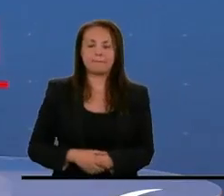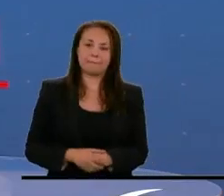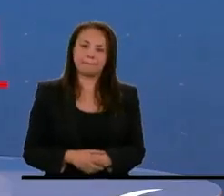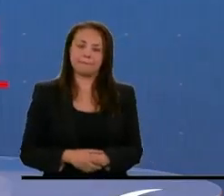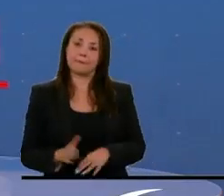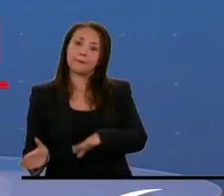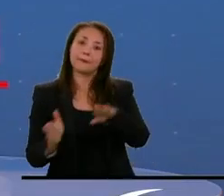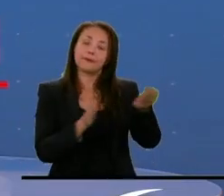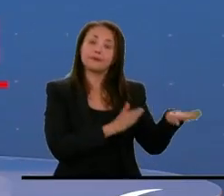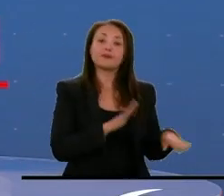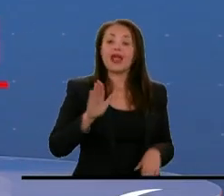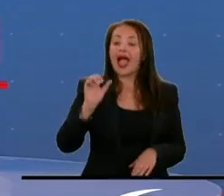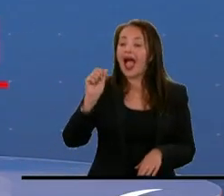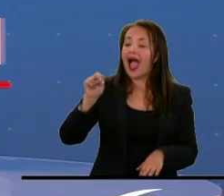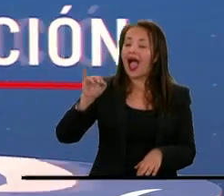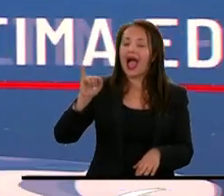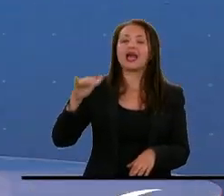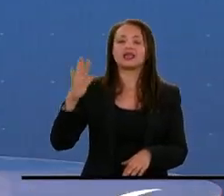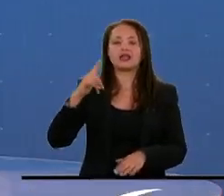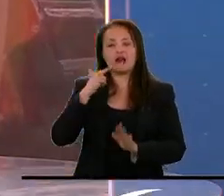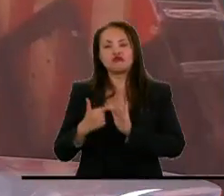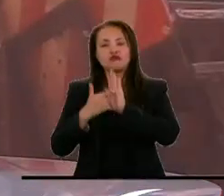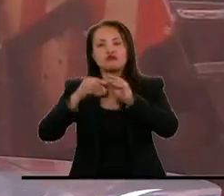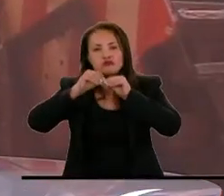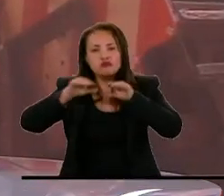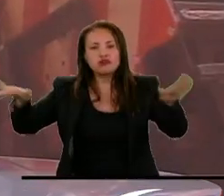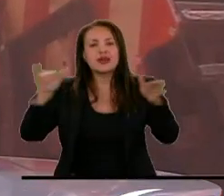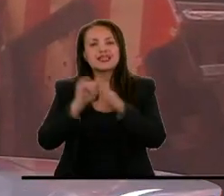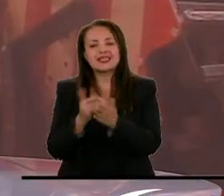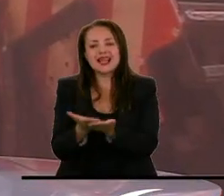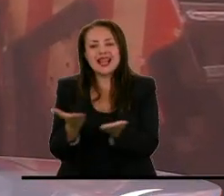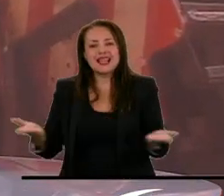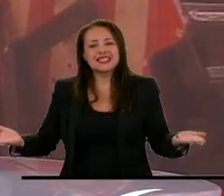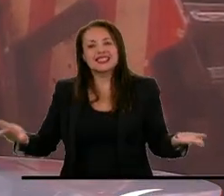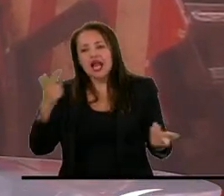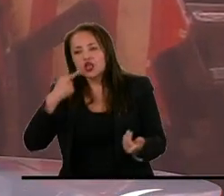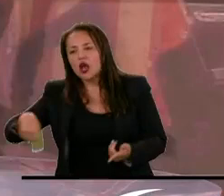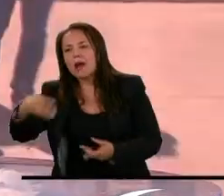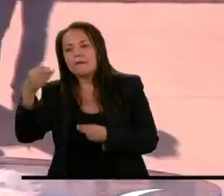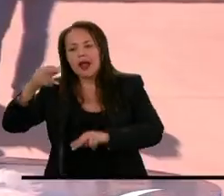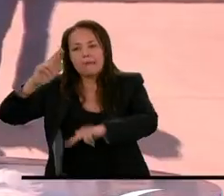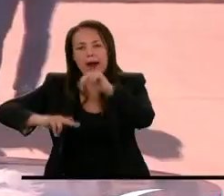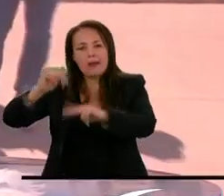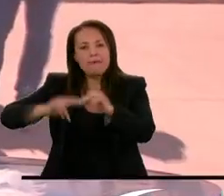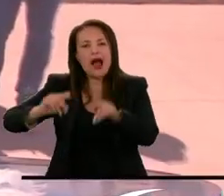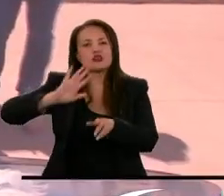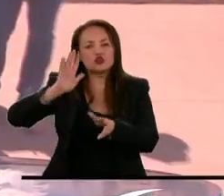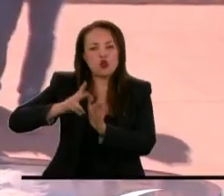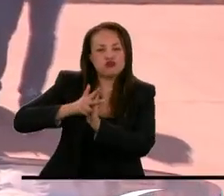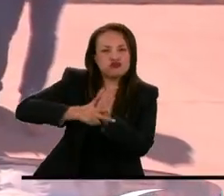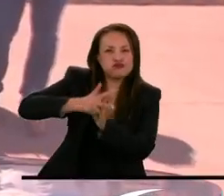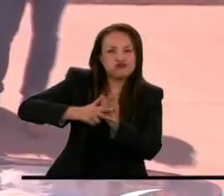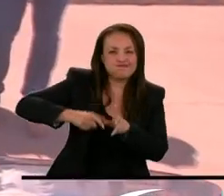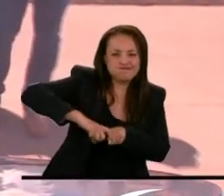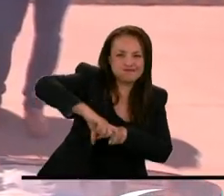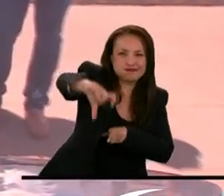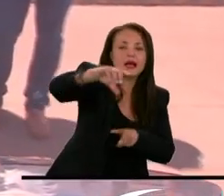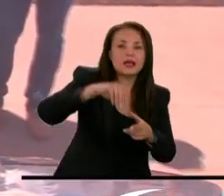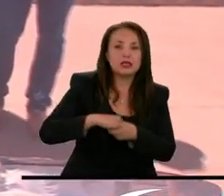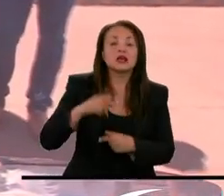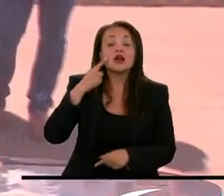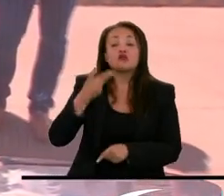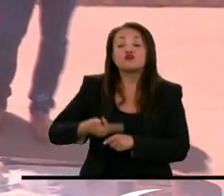Y la ANI publicó el proceso licitatorio para integrar los grandes corredores férreos del país. Eso quiere decir que en el corto plazo